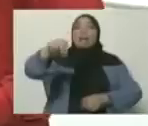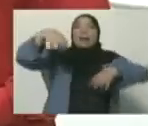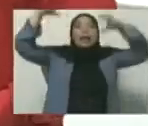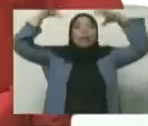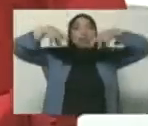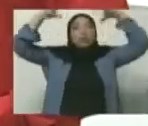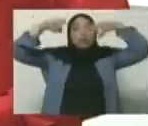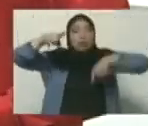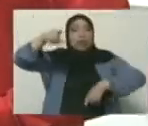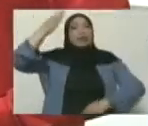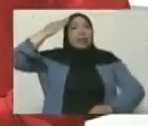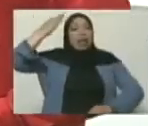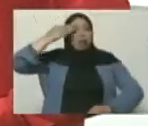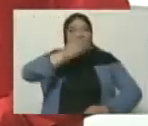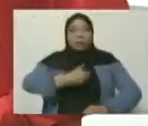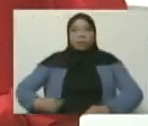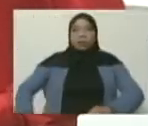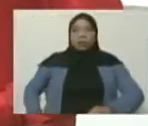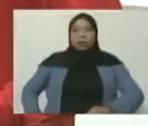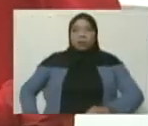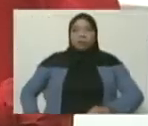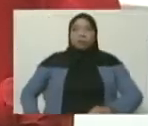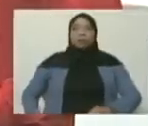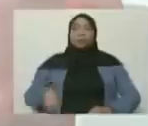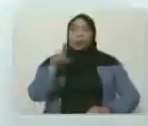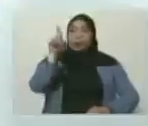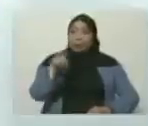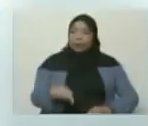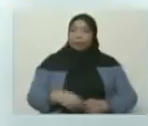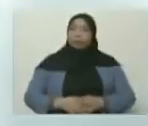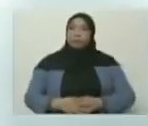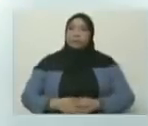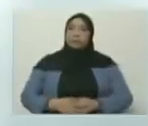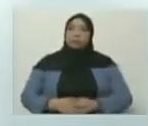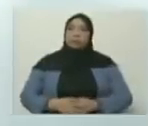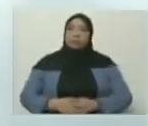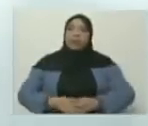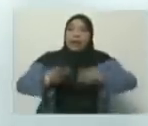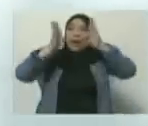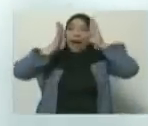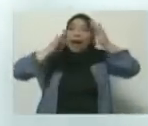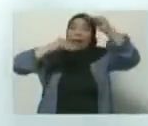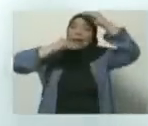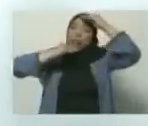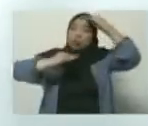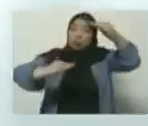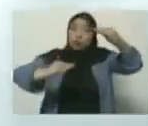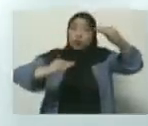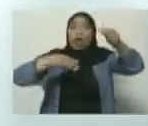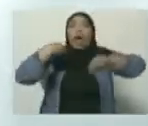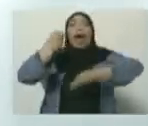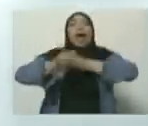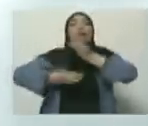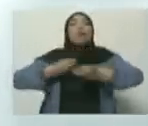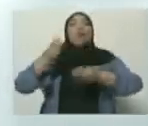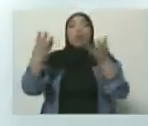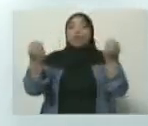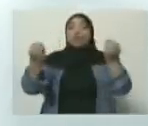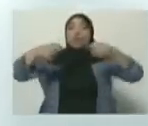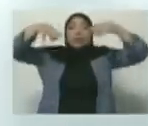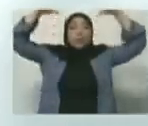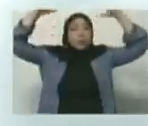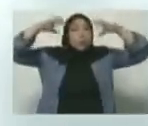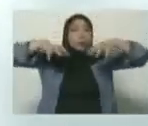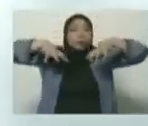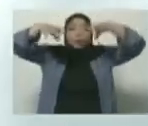Hidrología, el coronel Rivero. Estamos aquí, bueno, en atención a que vamos a tener mucha lluvia.